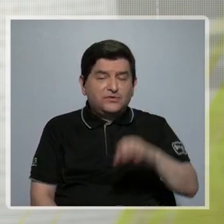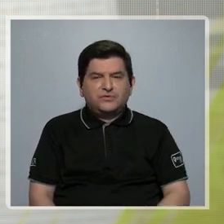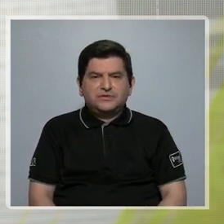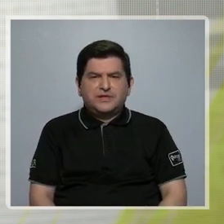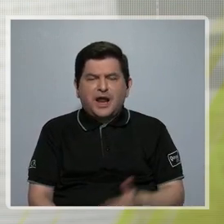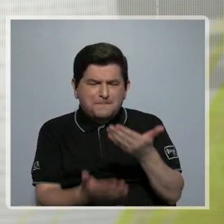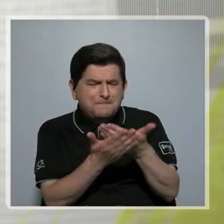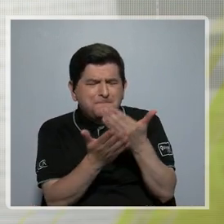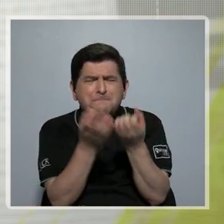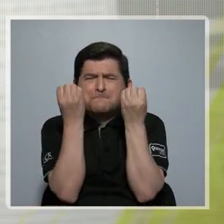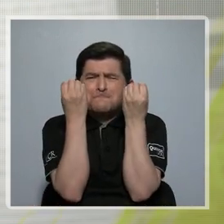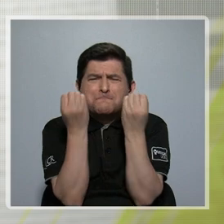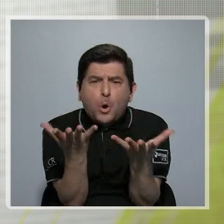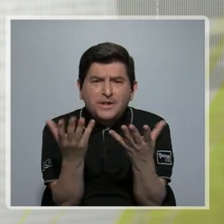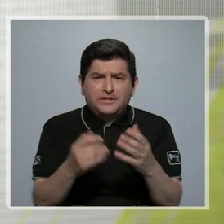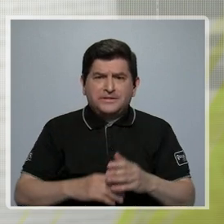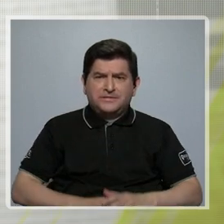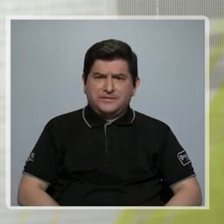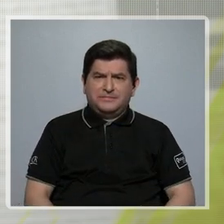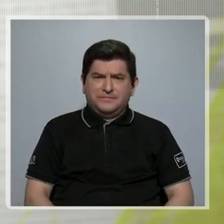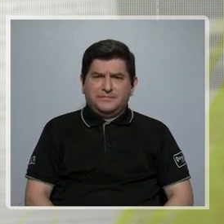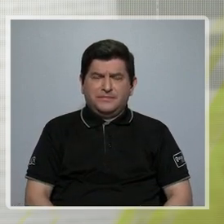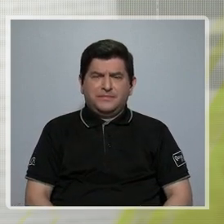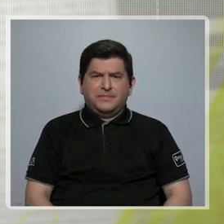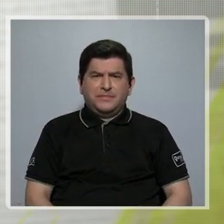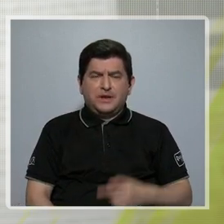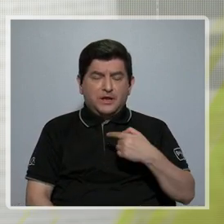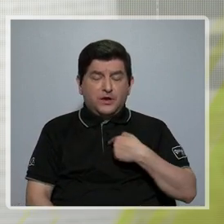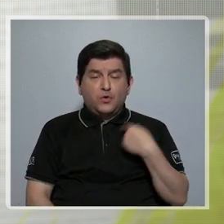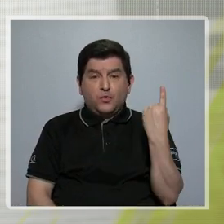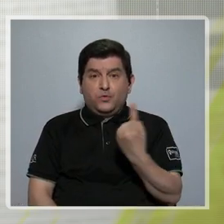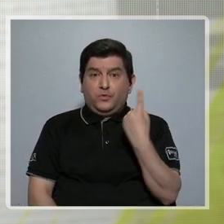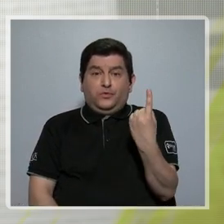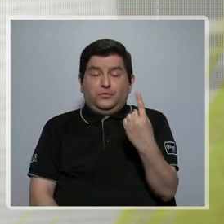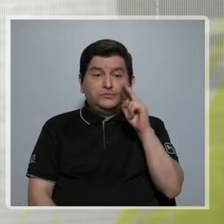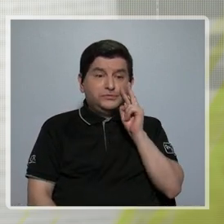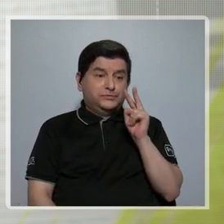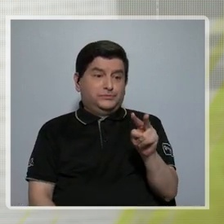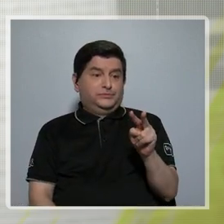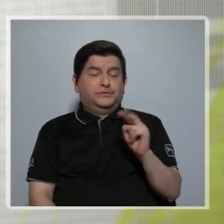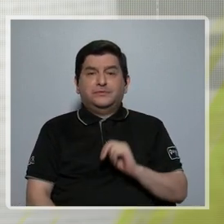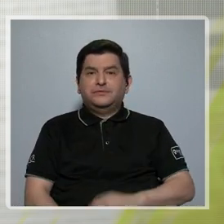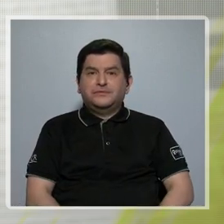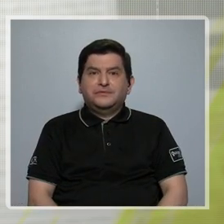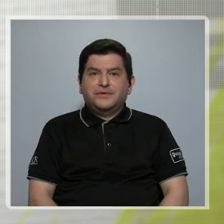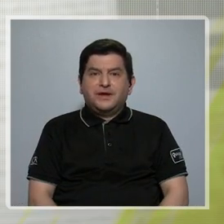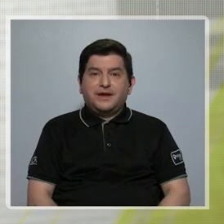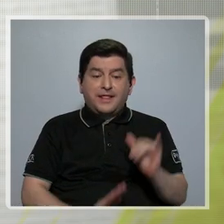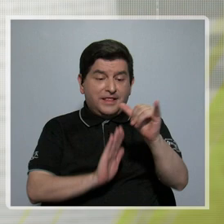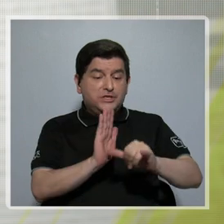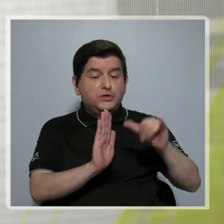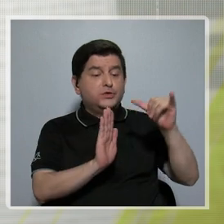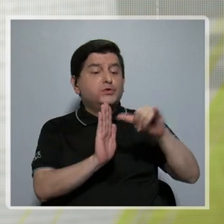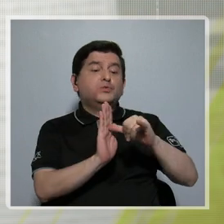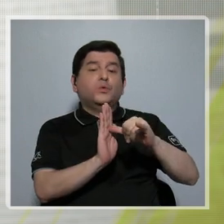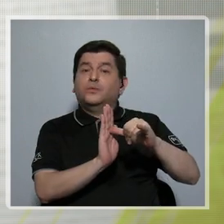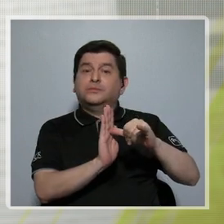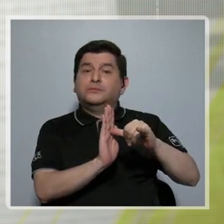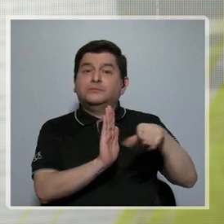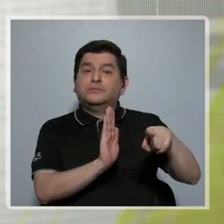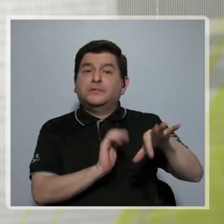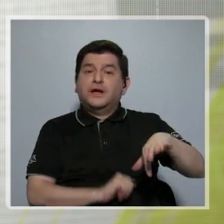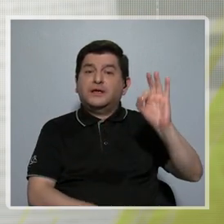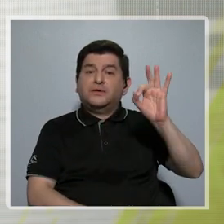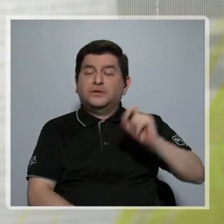mucha evidencia. Inclusive, solamente uno se remite en YouTube, uno puede